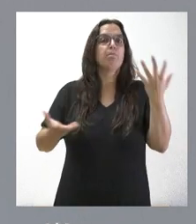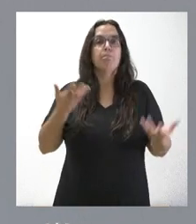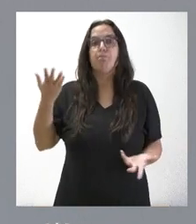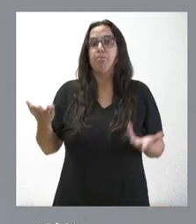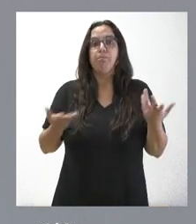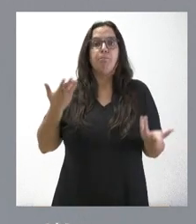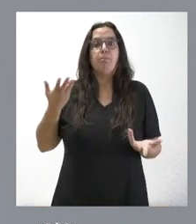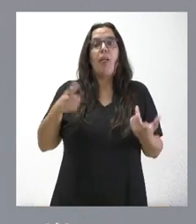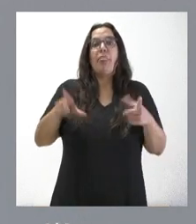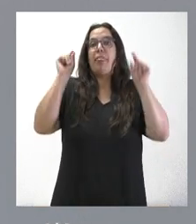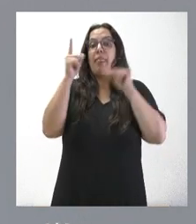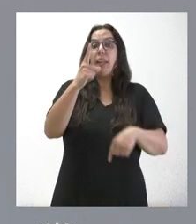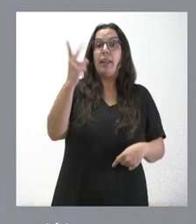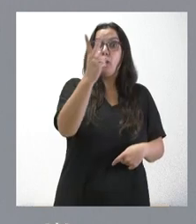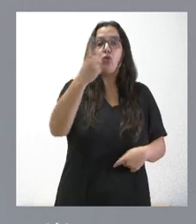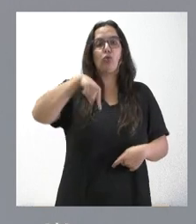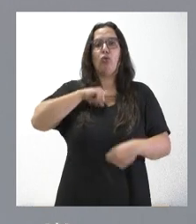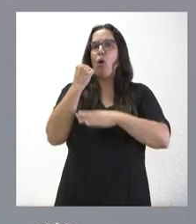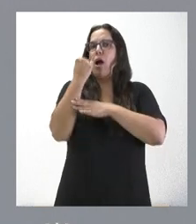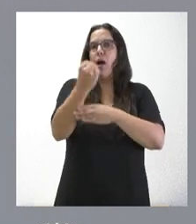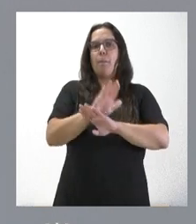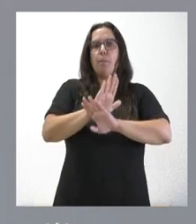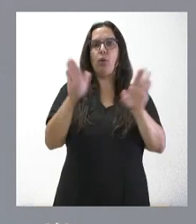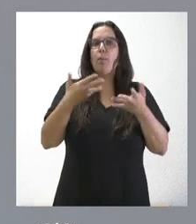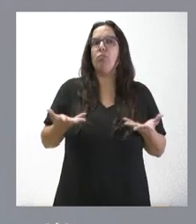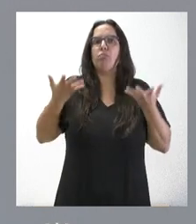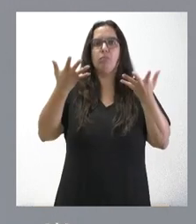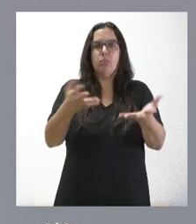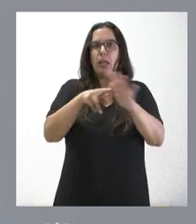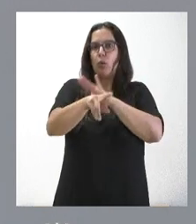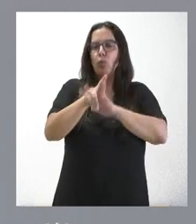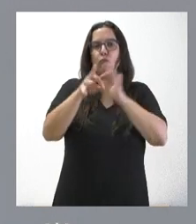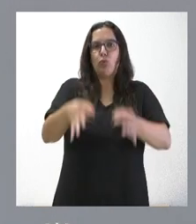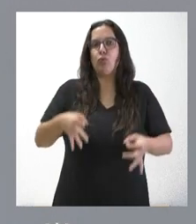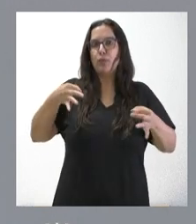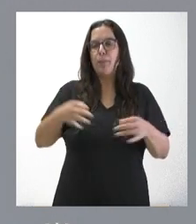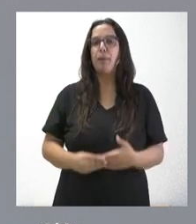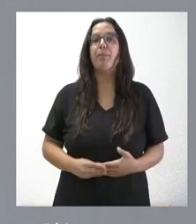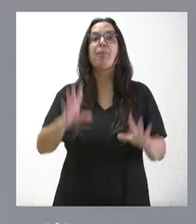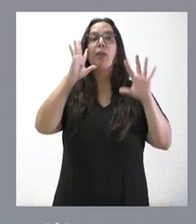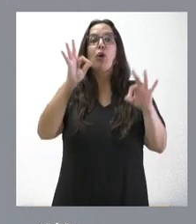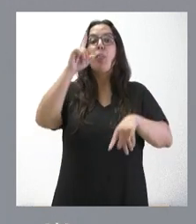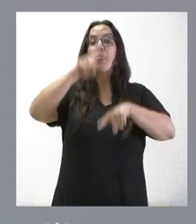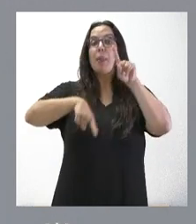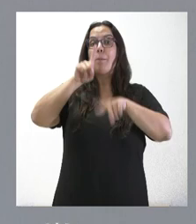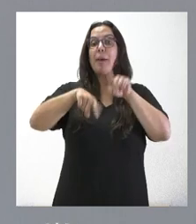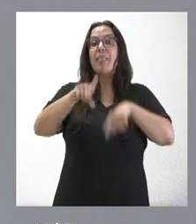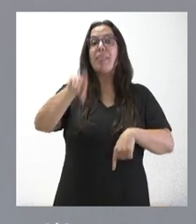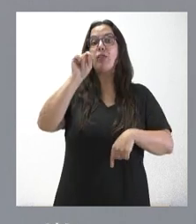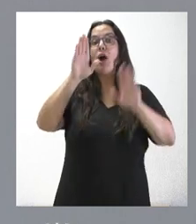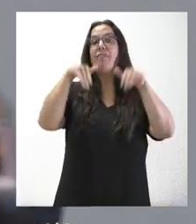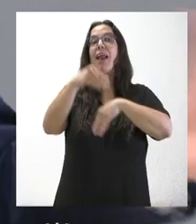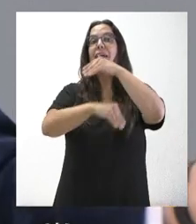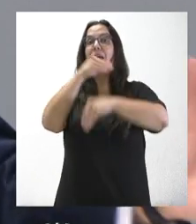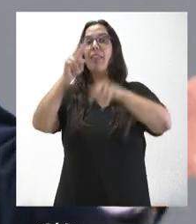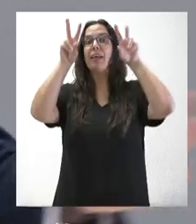ellos decidan. Nosotros estaremos allí apoyando y prestando nuestros recursos, lógicamente, en función de cuál sea la decisión. Si al final